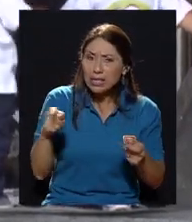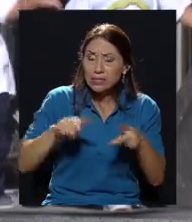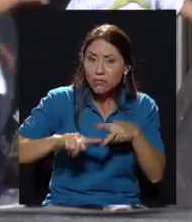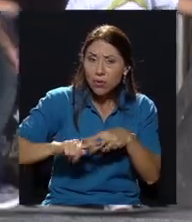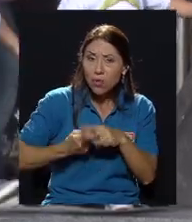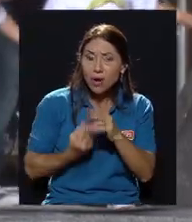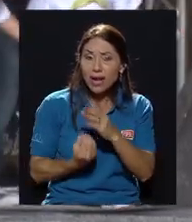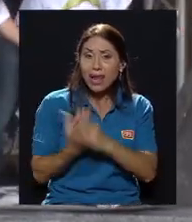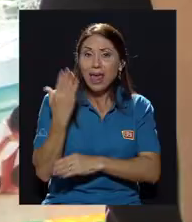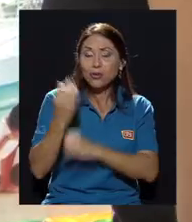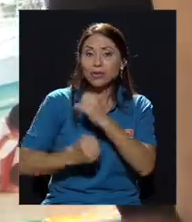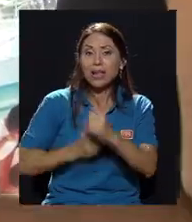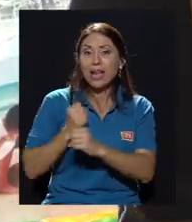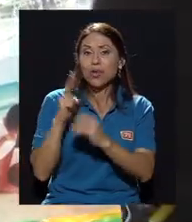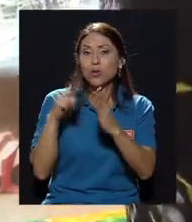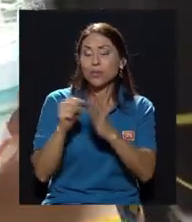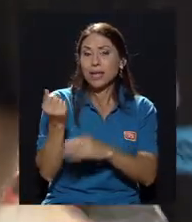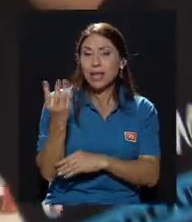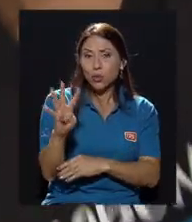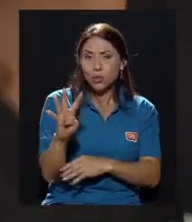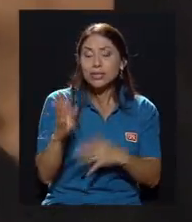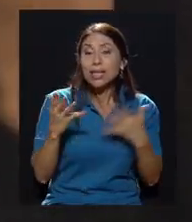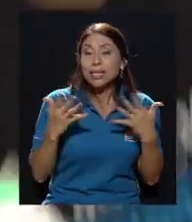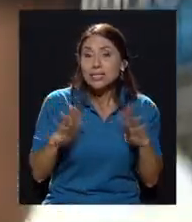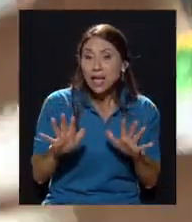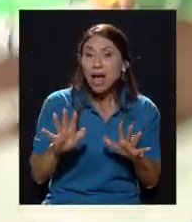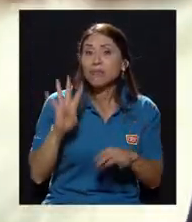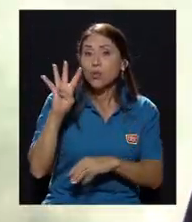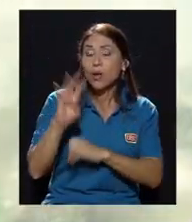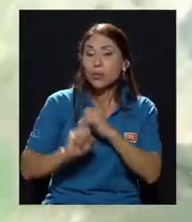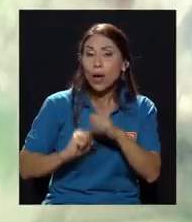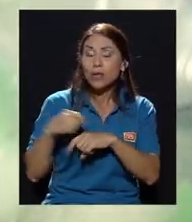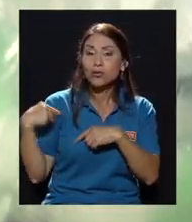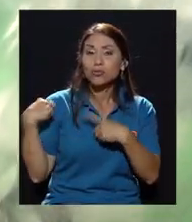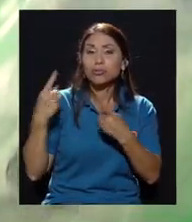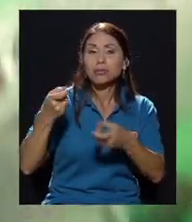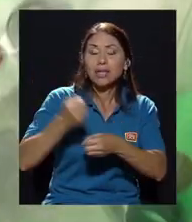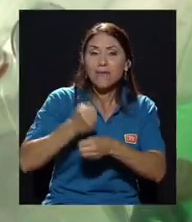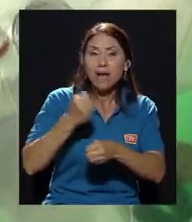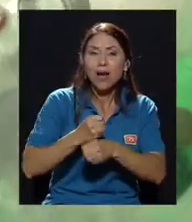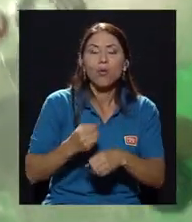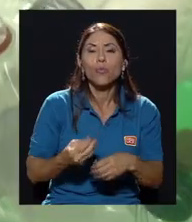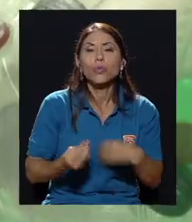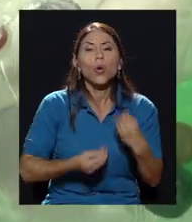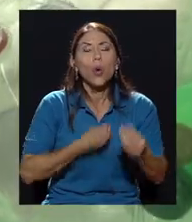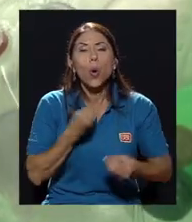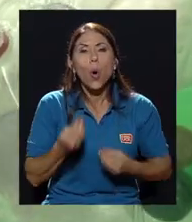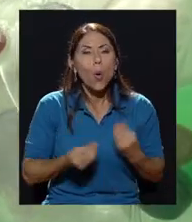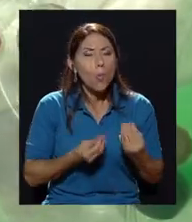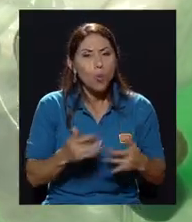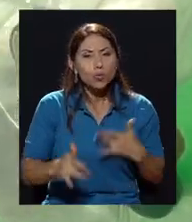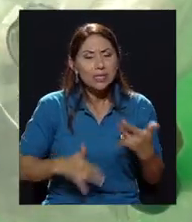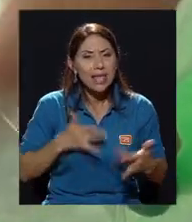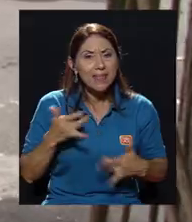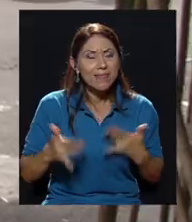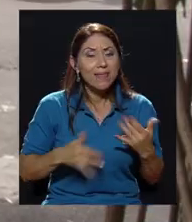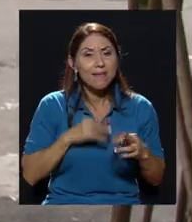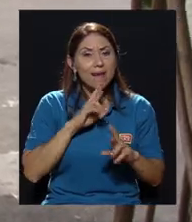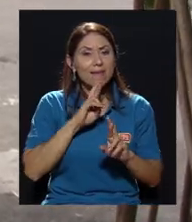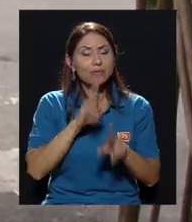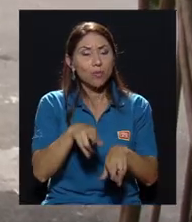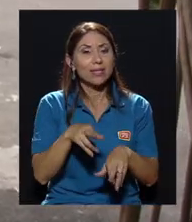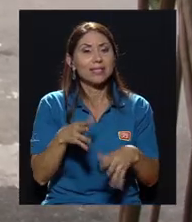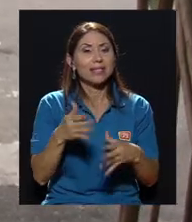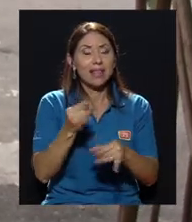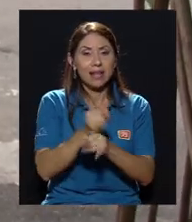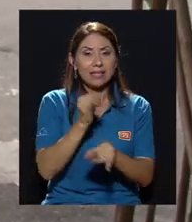unidad fueron criados en el 2014, si no me equivoco, tienen ya cuatro años de trabajo. ¿Cómo han venido sintiendo ustedes